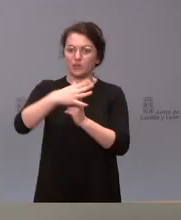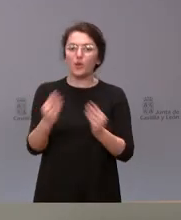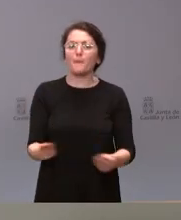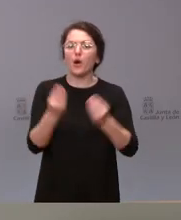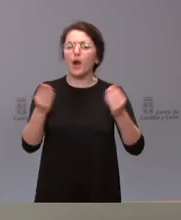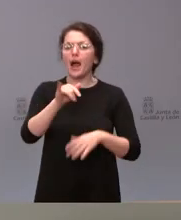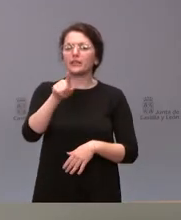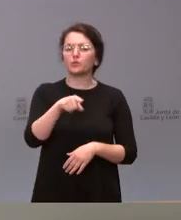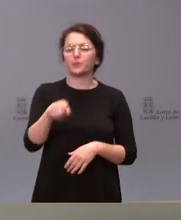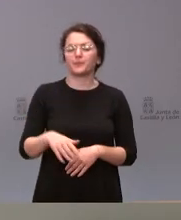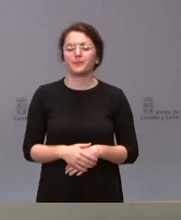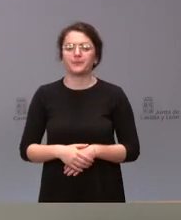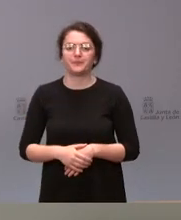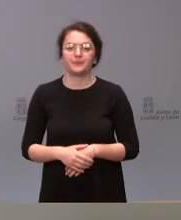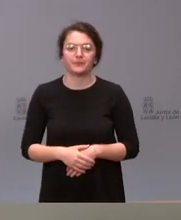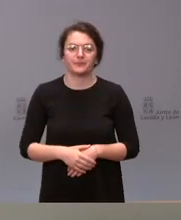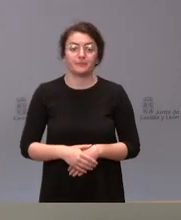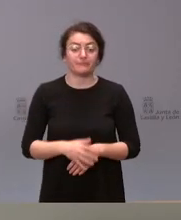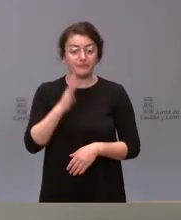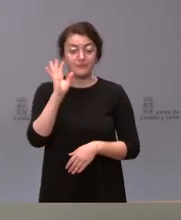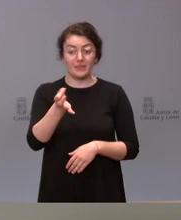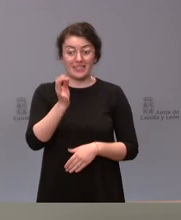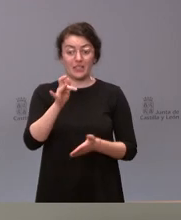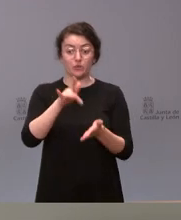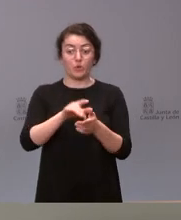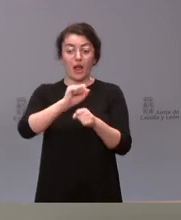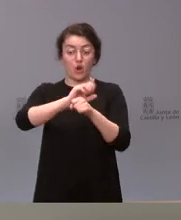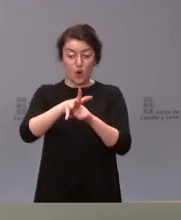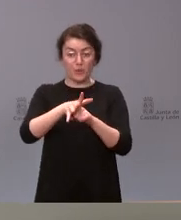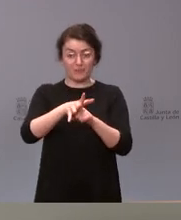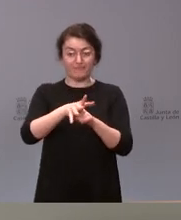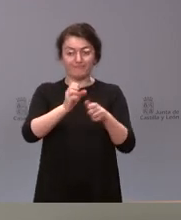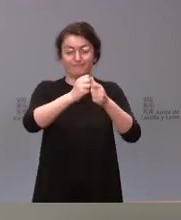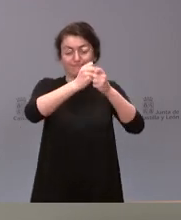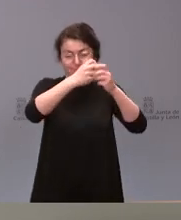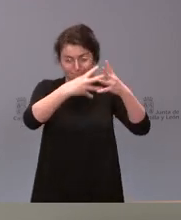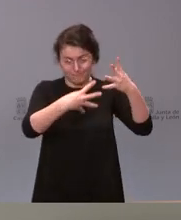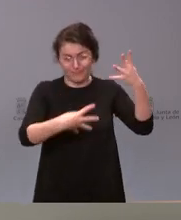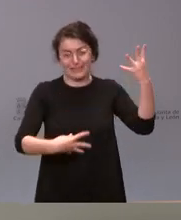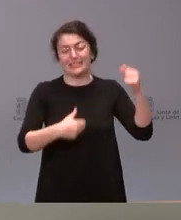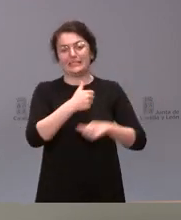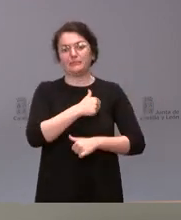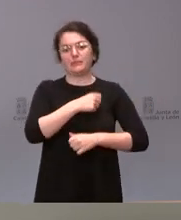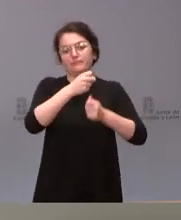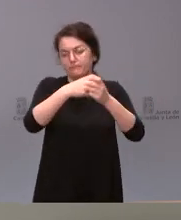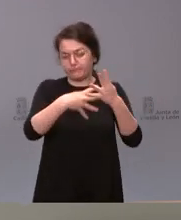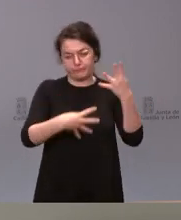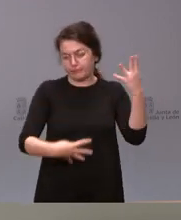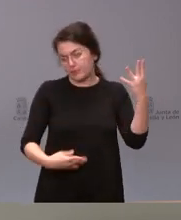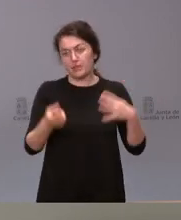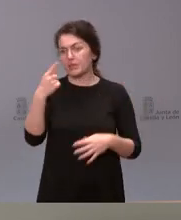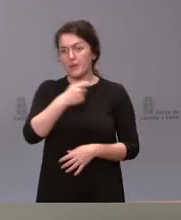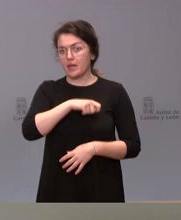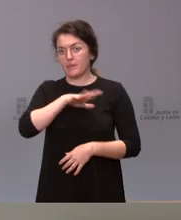Efectivamente como consecuencia de la pandemia se incrementaron en Castellín en la lista de espera también en todo el contexto nacional